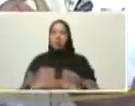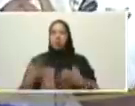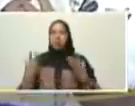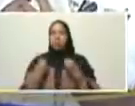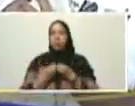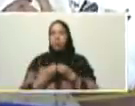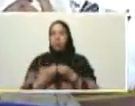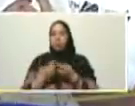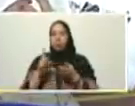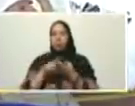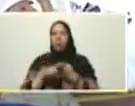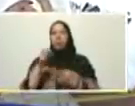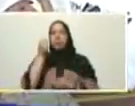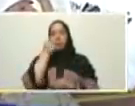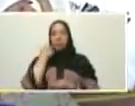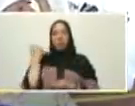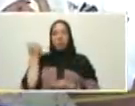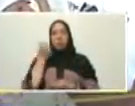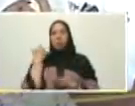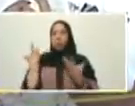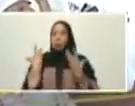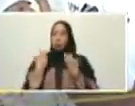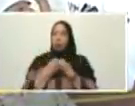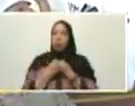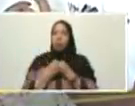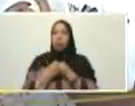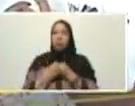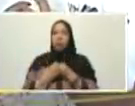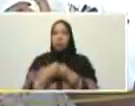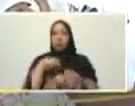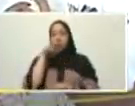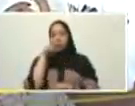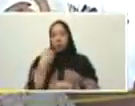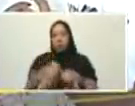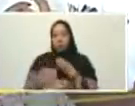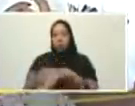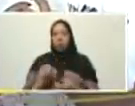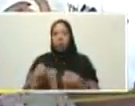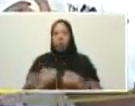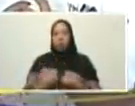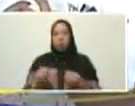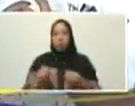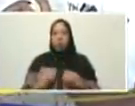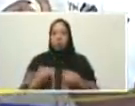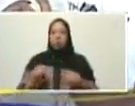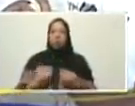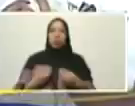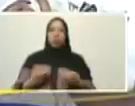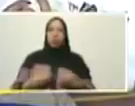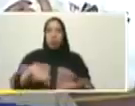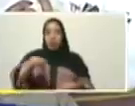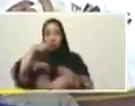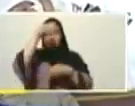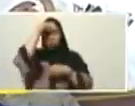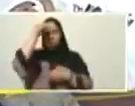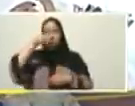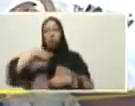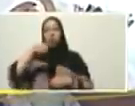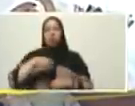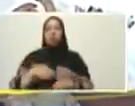de vida que ha sido un luchador conmigo de todo lo que hemos vivido asimilado y hoy